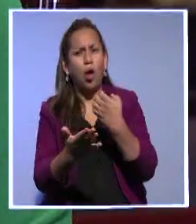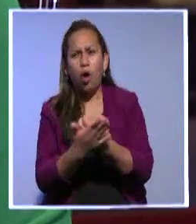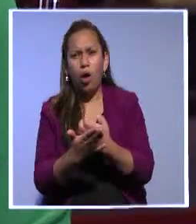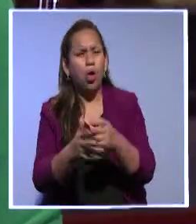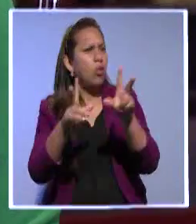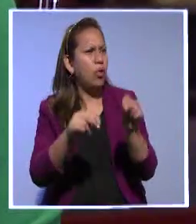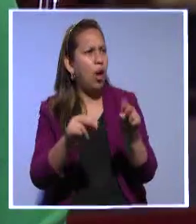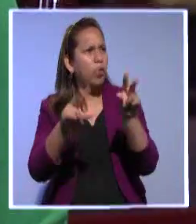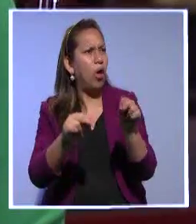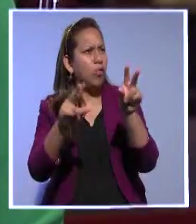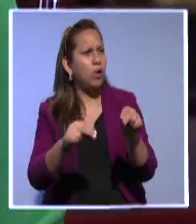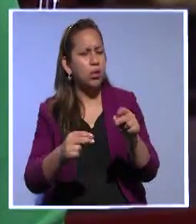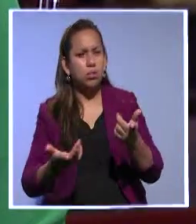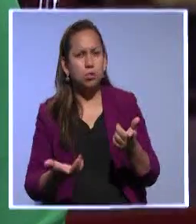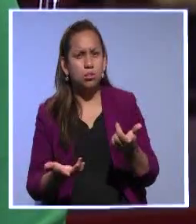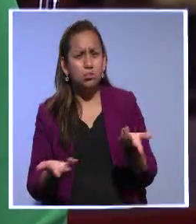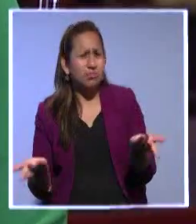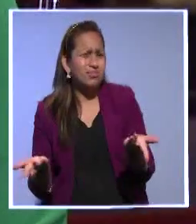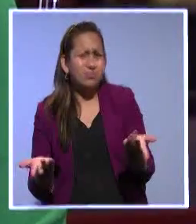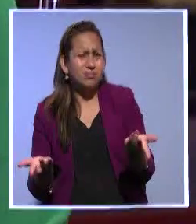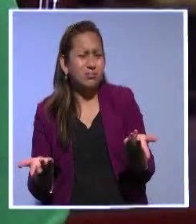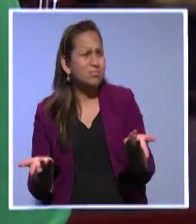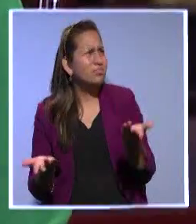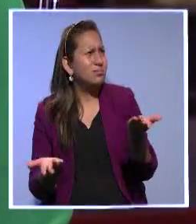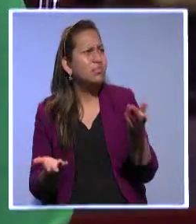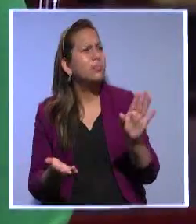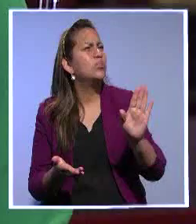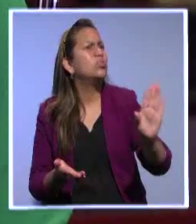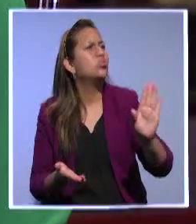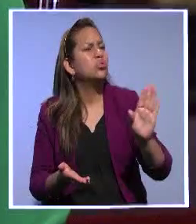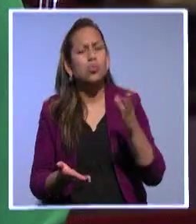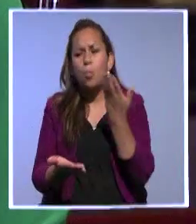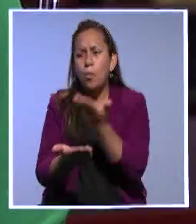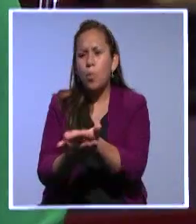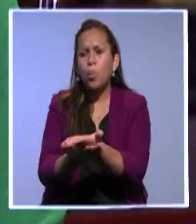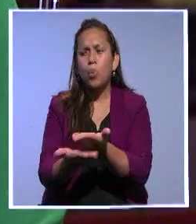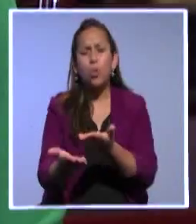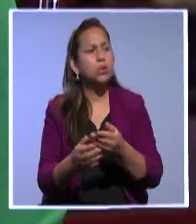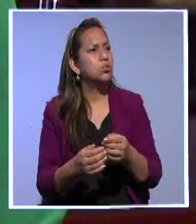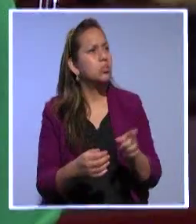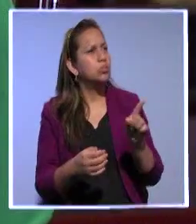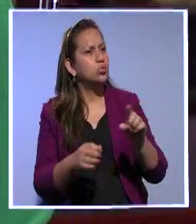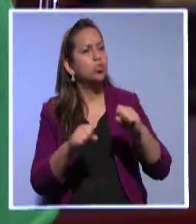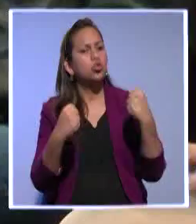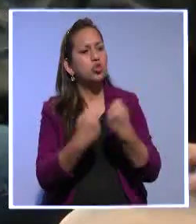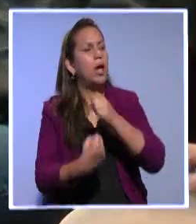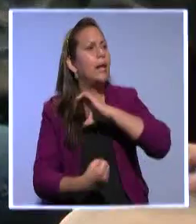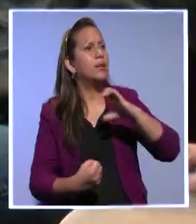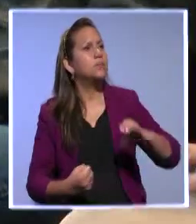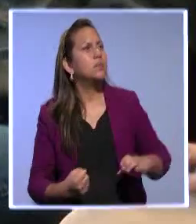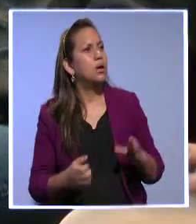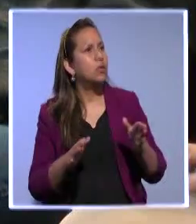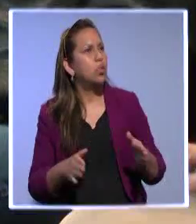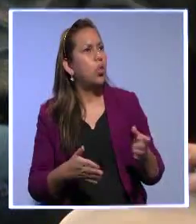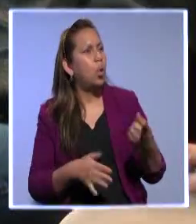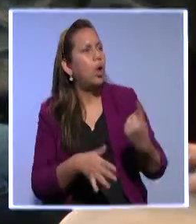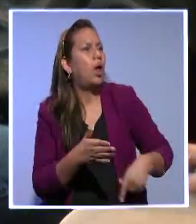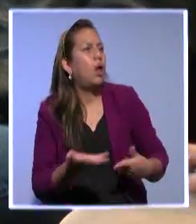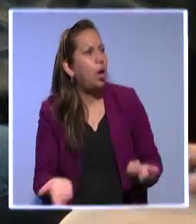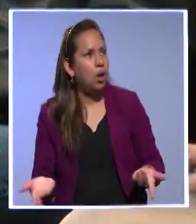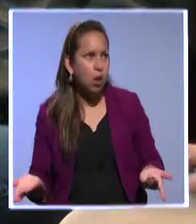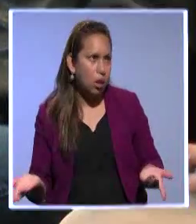esto, no a aquello, en esencia, ¿cuál es en este caso la propuesta puntual del Partido Social Cristiano? A ver, nosotros en primer lugar proponemos medidas